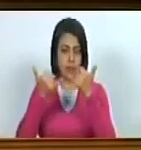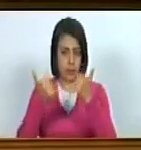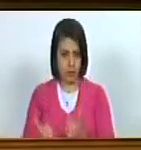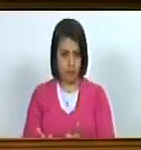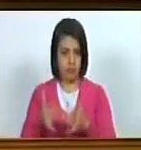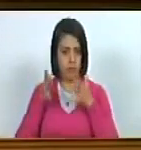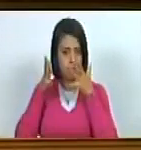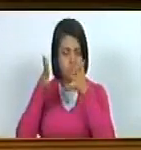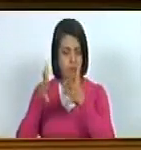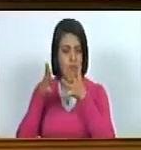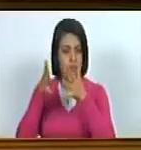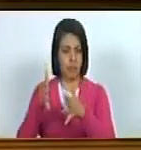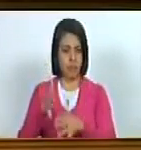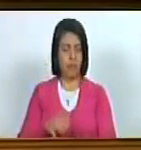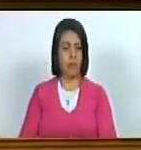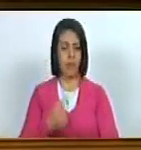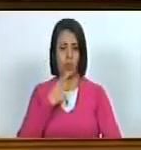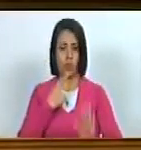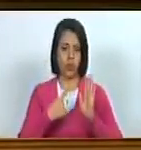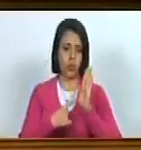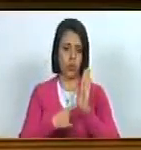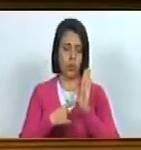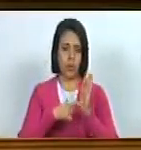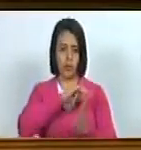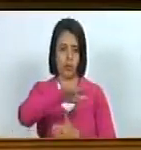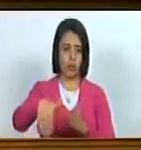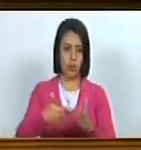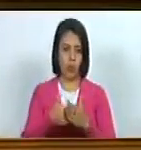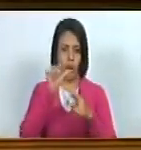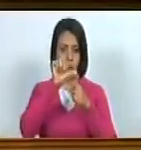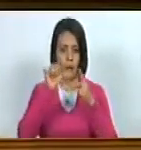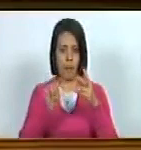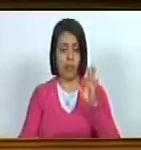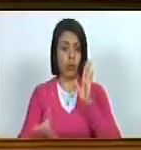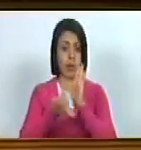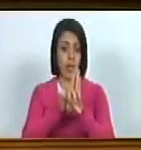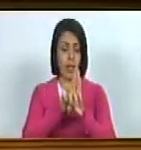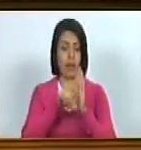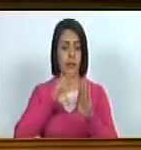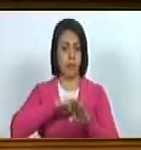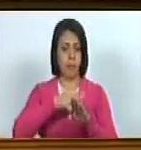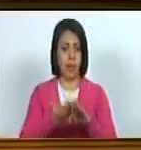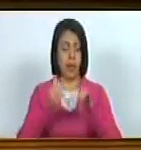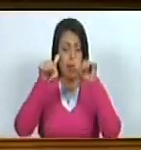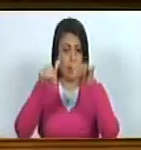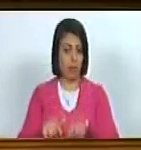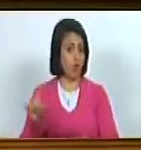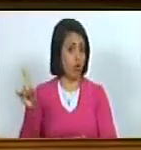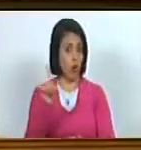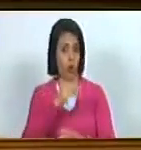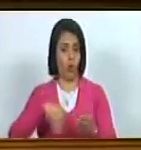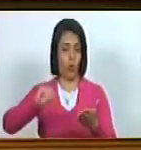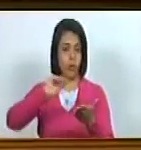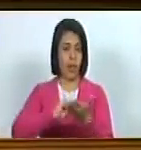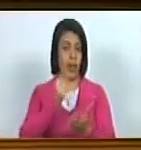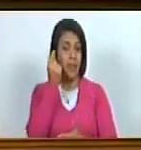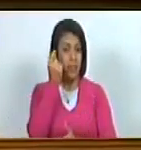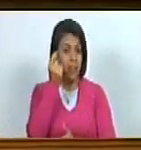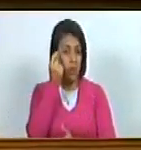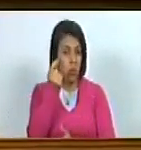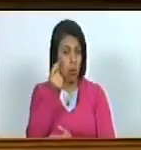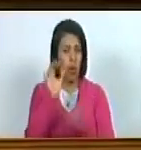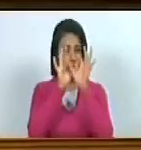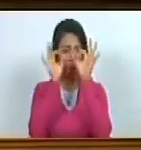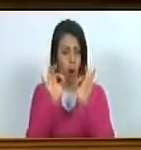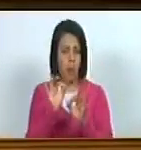exhortado y se cumplan todos los aspectos legales para que no vuelva a haber ninguna forma de